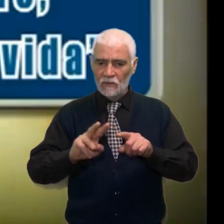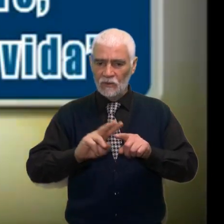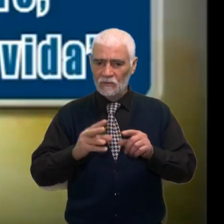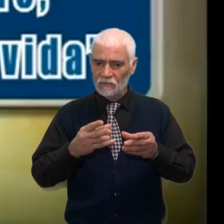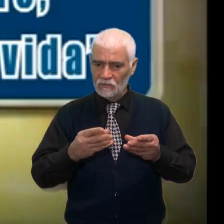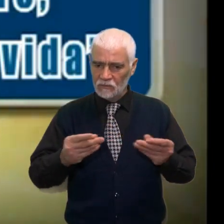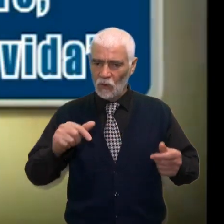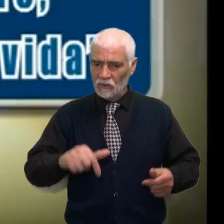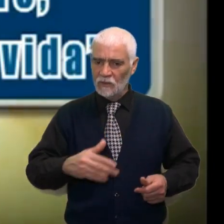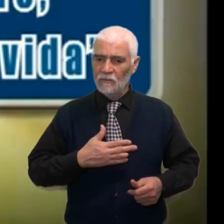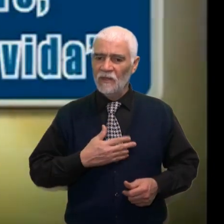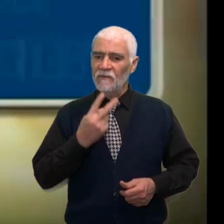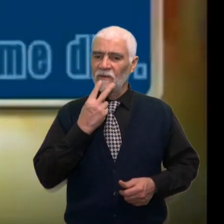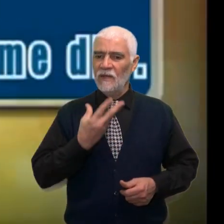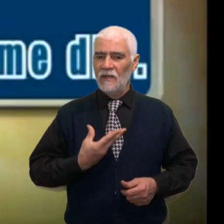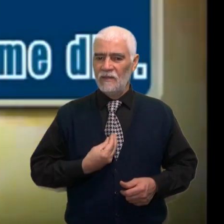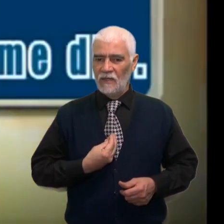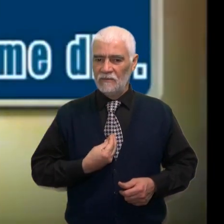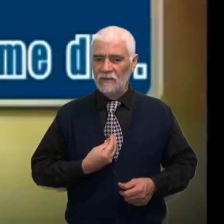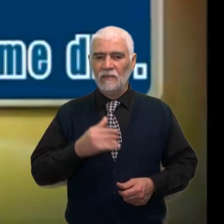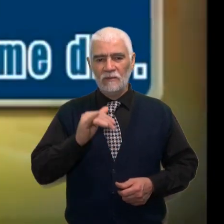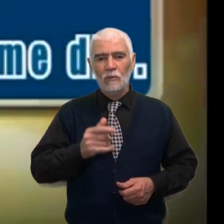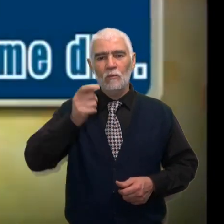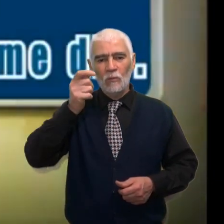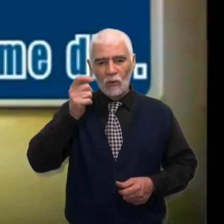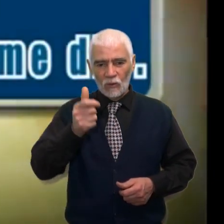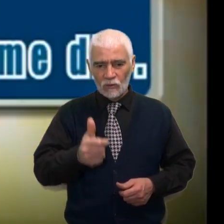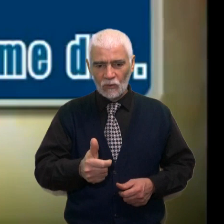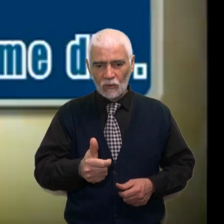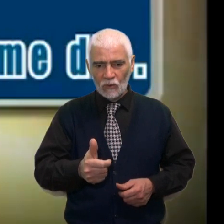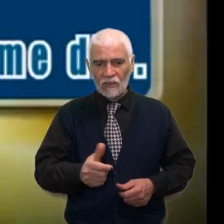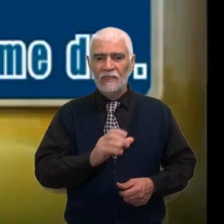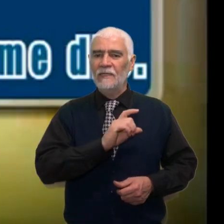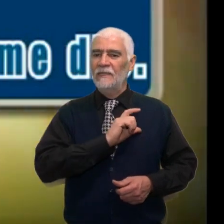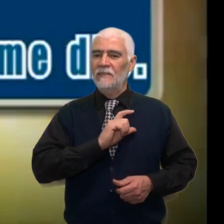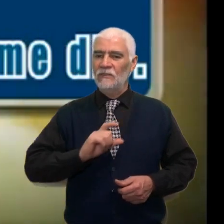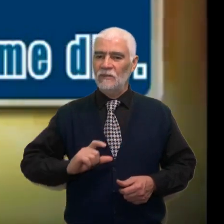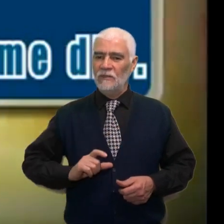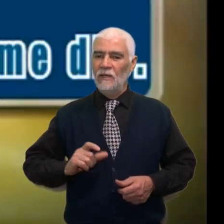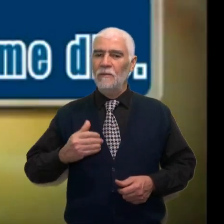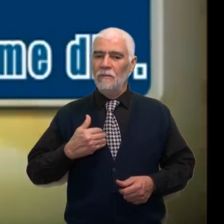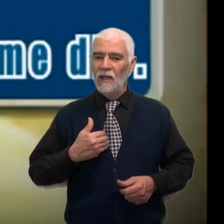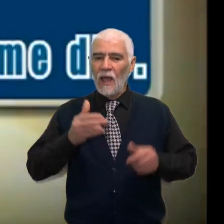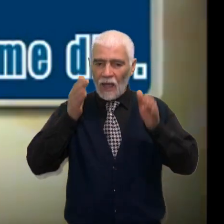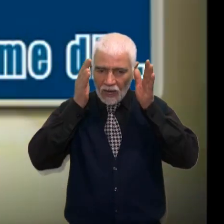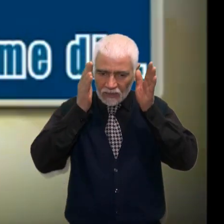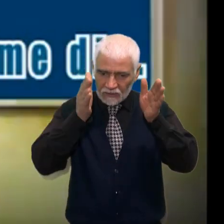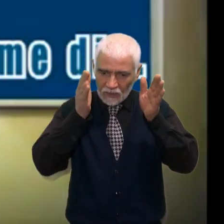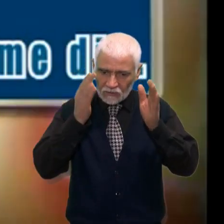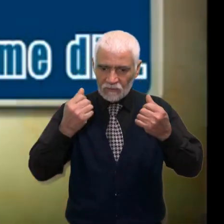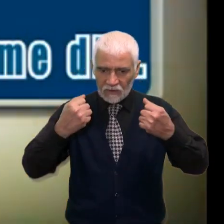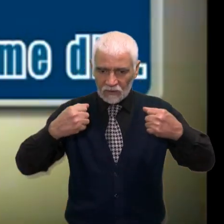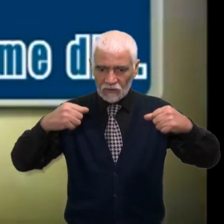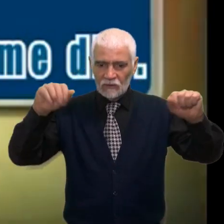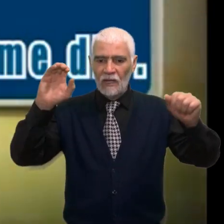restaura hoy mi vida Y pronto Cristo me atendió